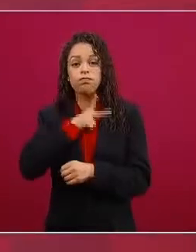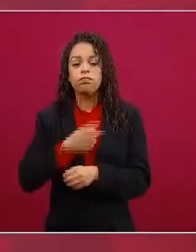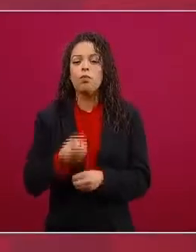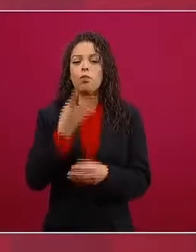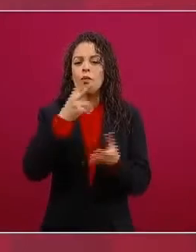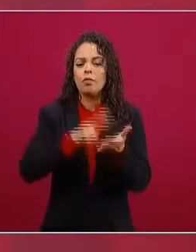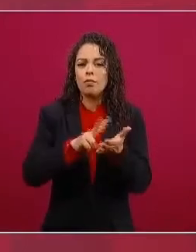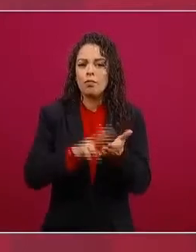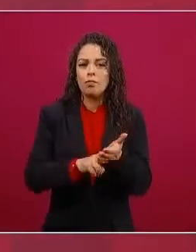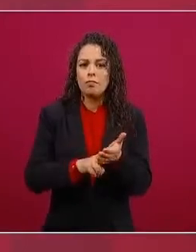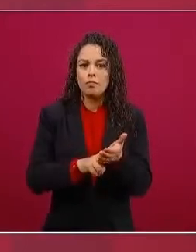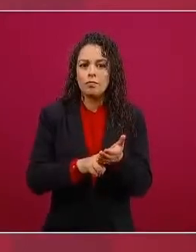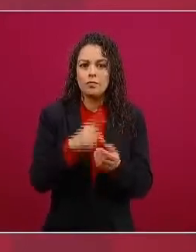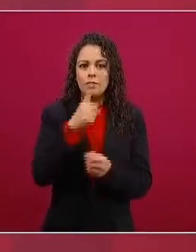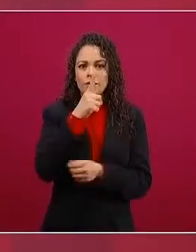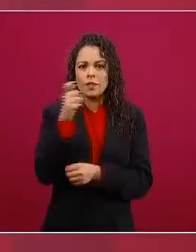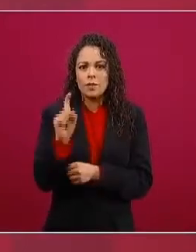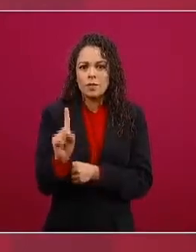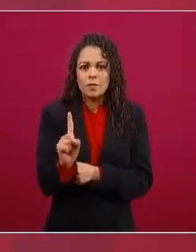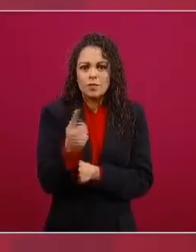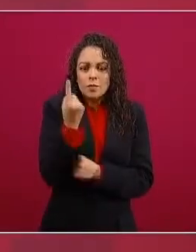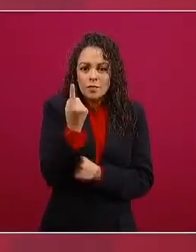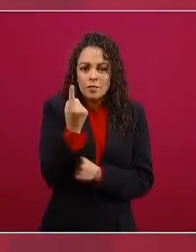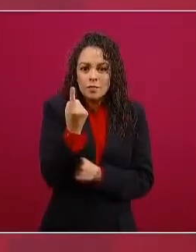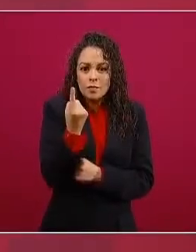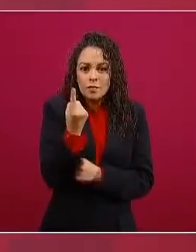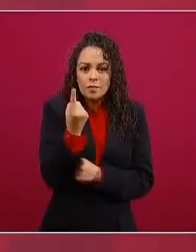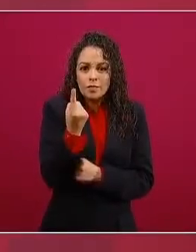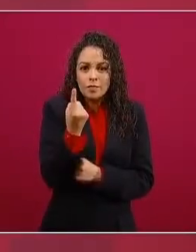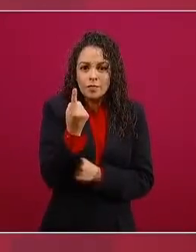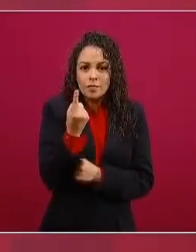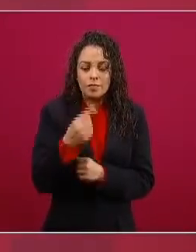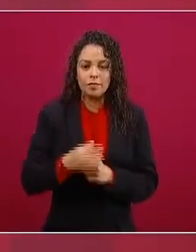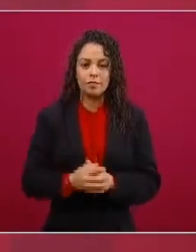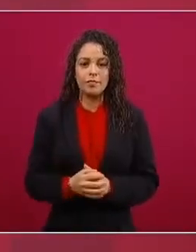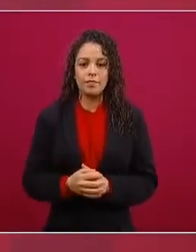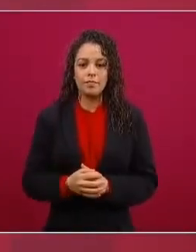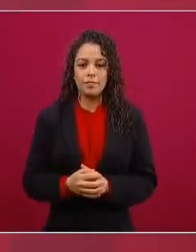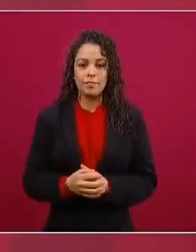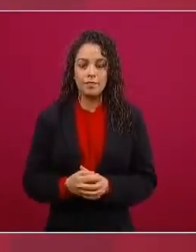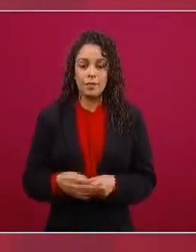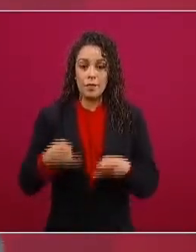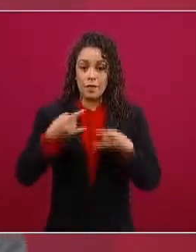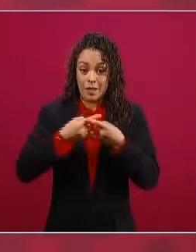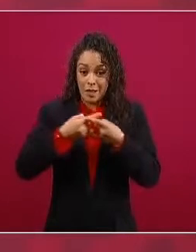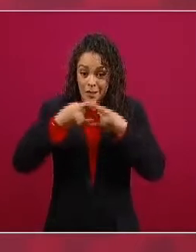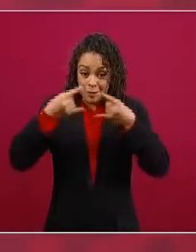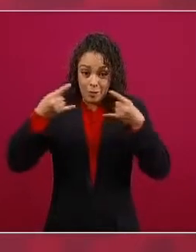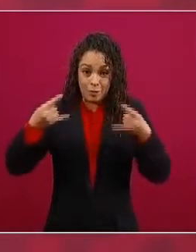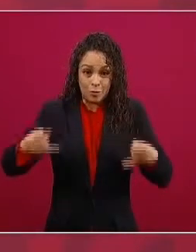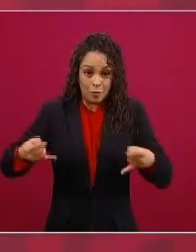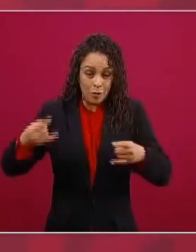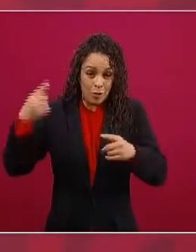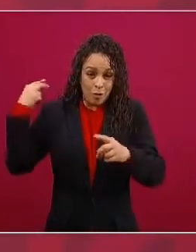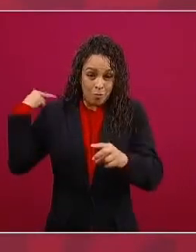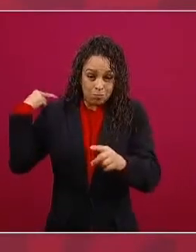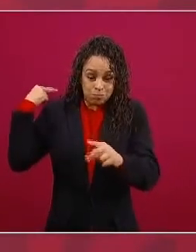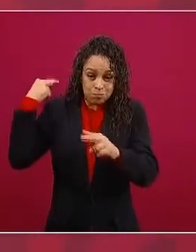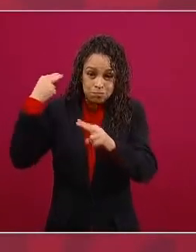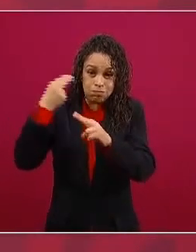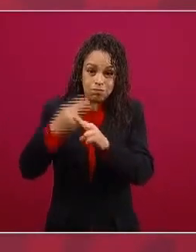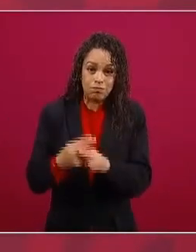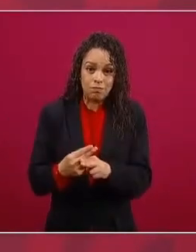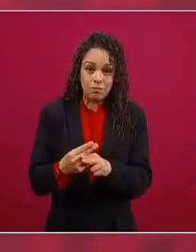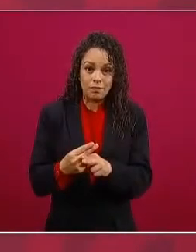y fue en el sexenio en toda la historia que se ha recibido más